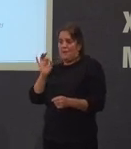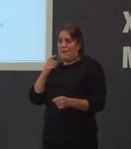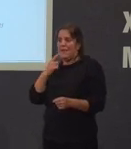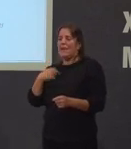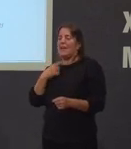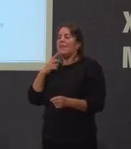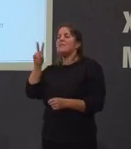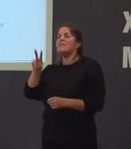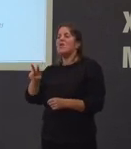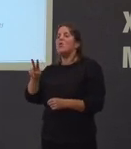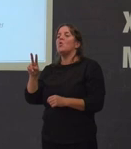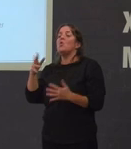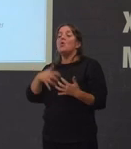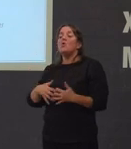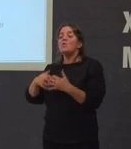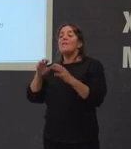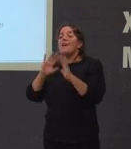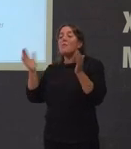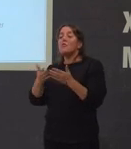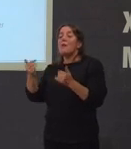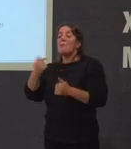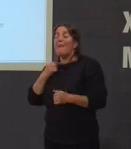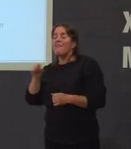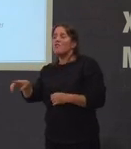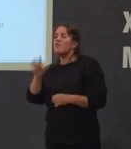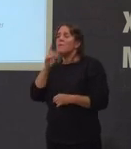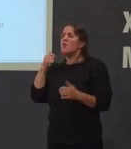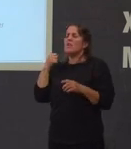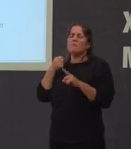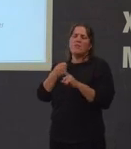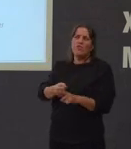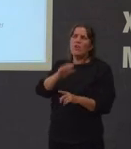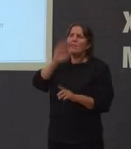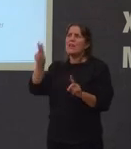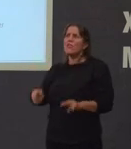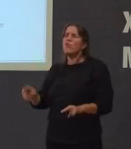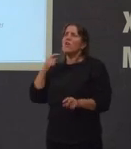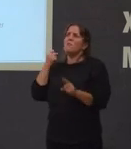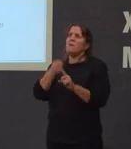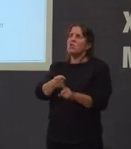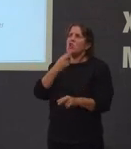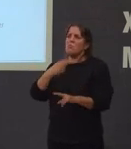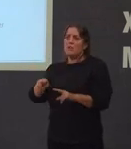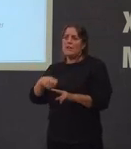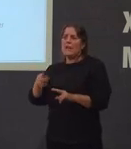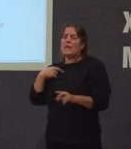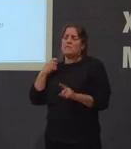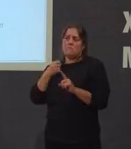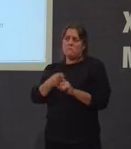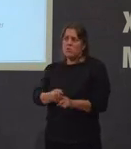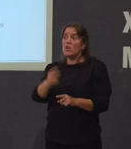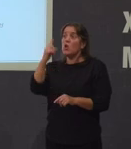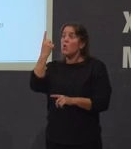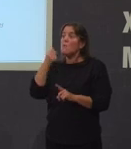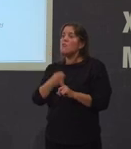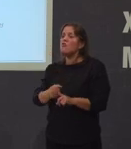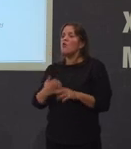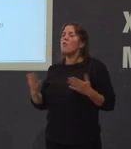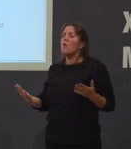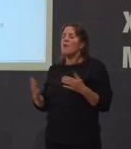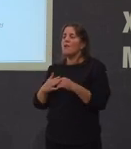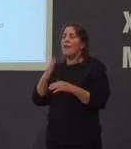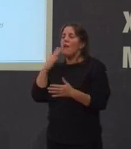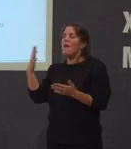non chegou a acontecer había unha serie de presións de carácter político internacional diplomáticas unha desas presións foi